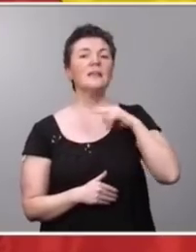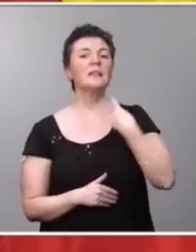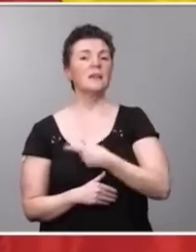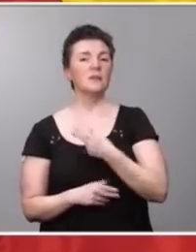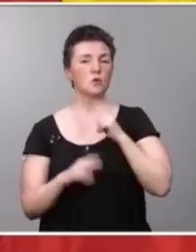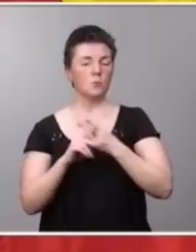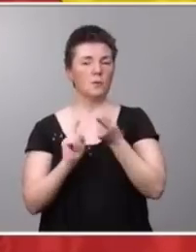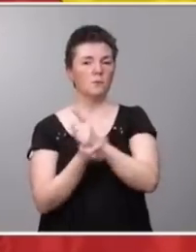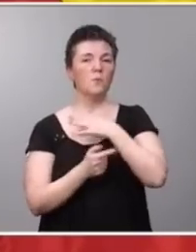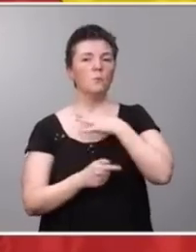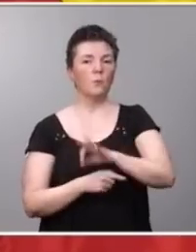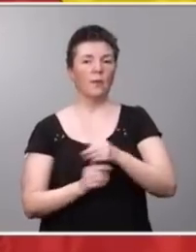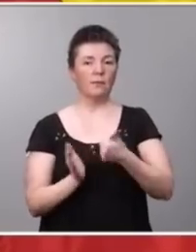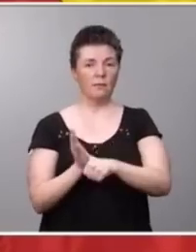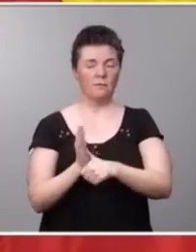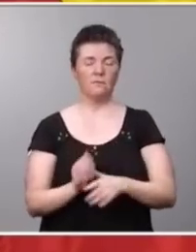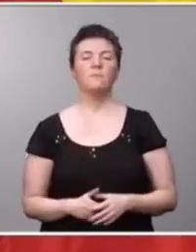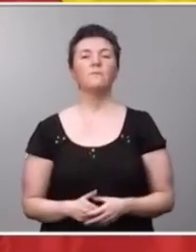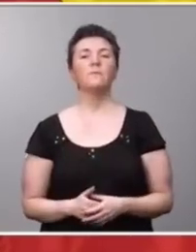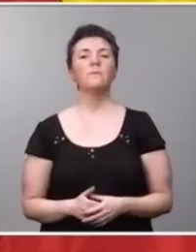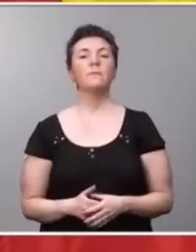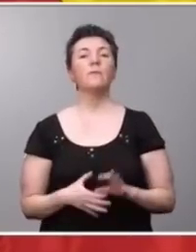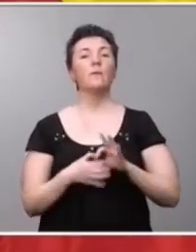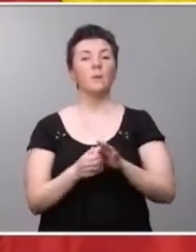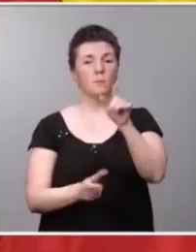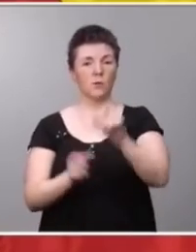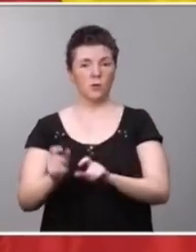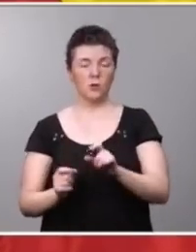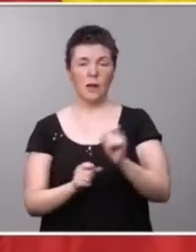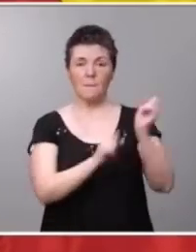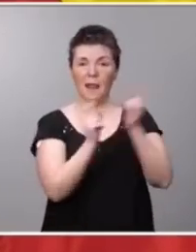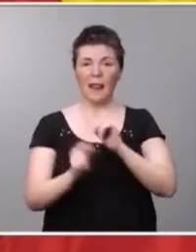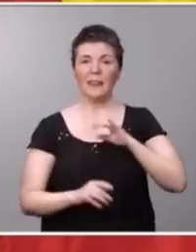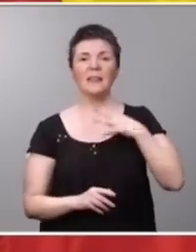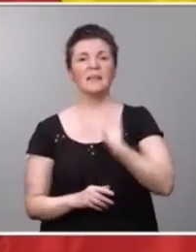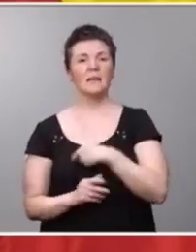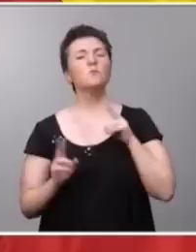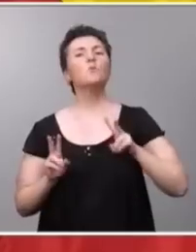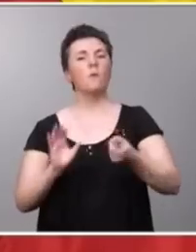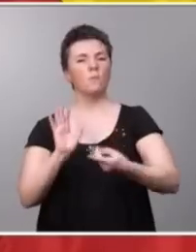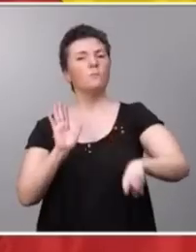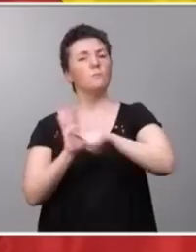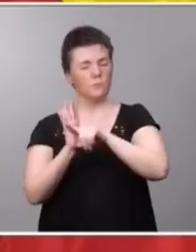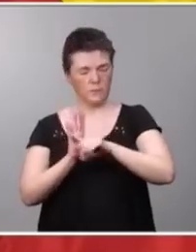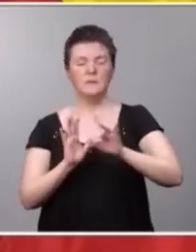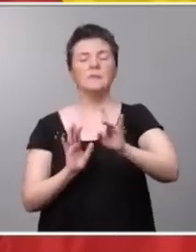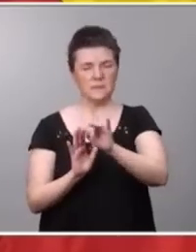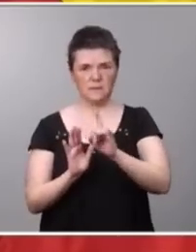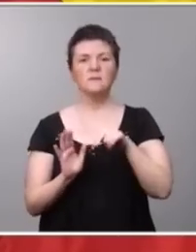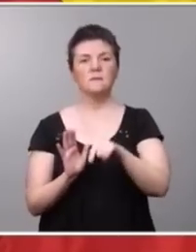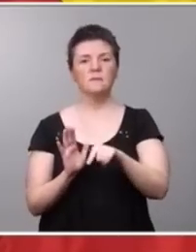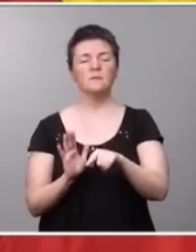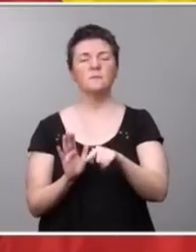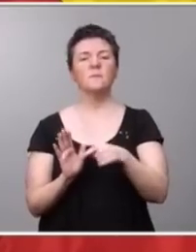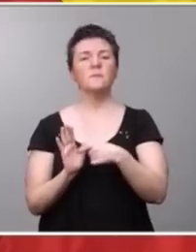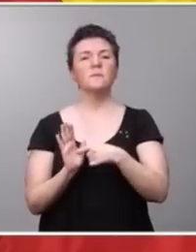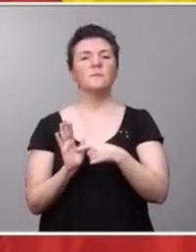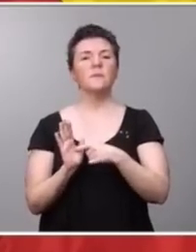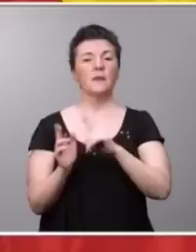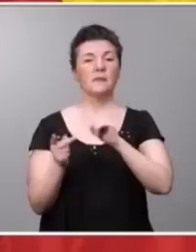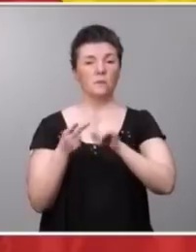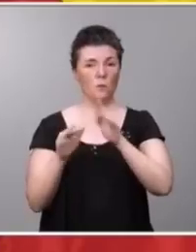en el DNI. En relación a las personas transmigrantes, esta sí es una novedad que hemos incluido en esta segunda vuelta.